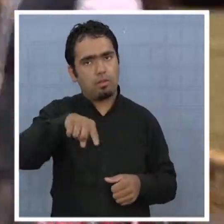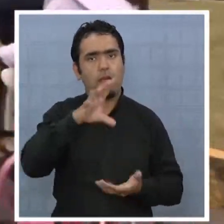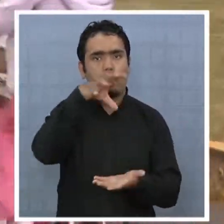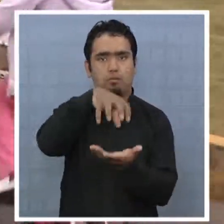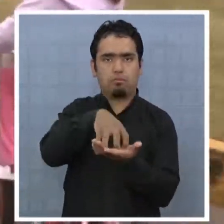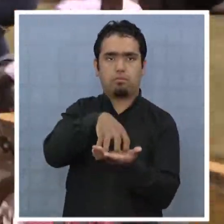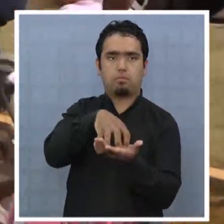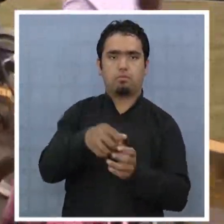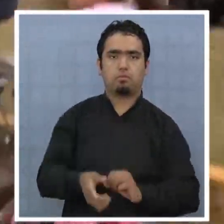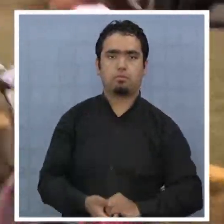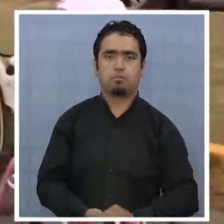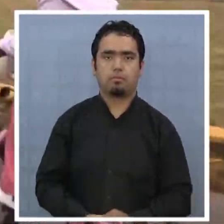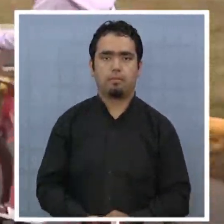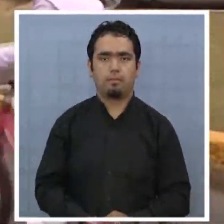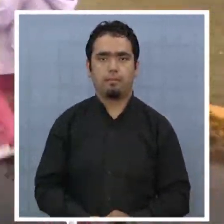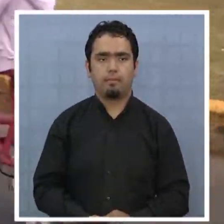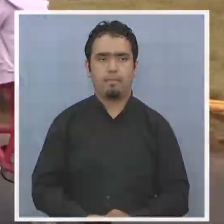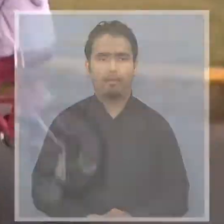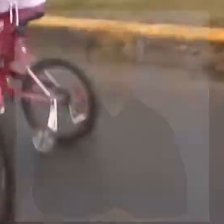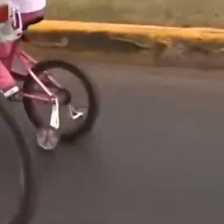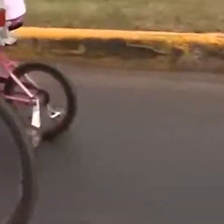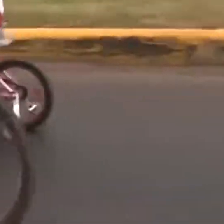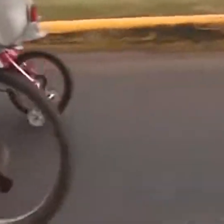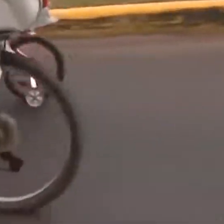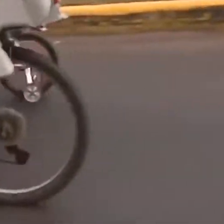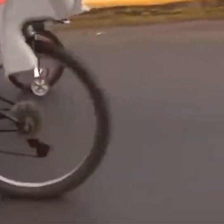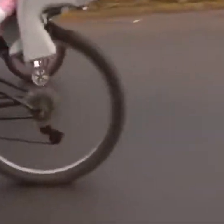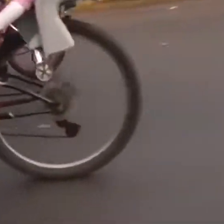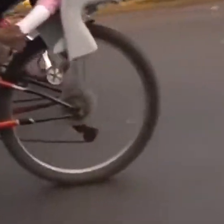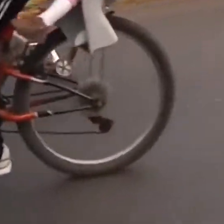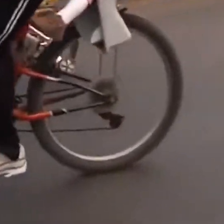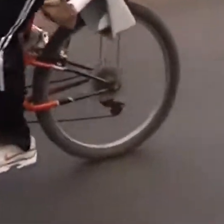autoridades comunales. ¡Vamos! ¡Vamos! ¡Vamos!